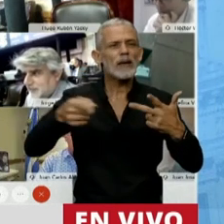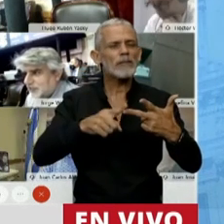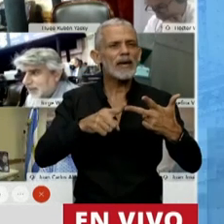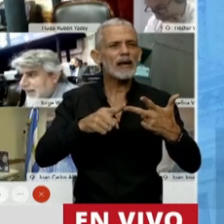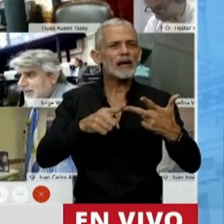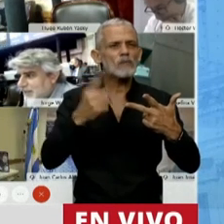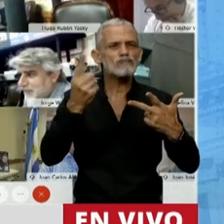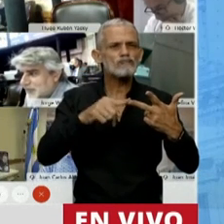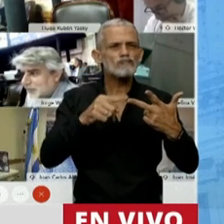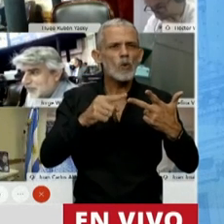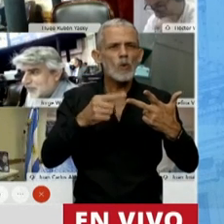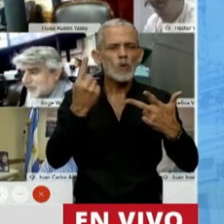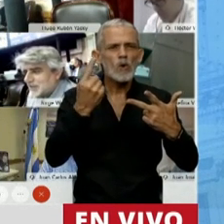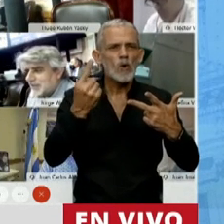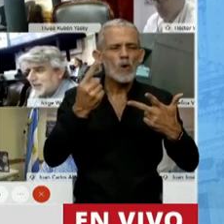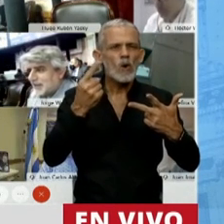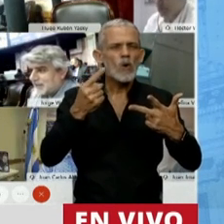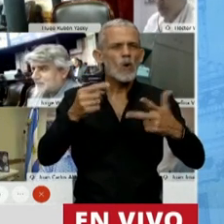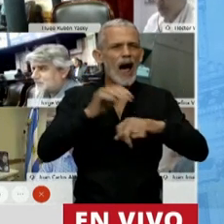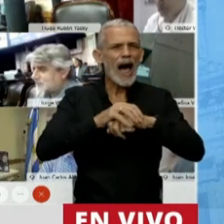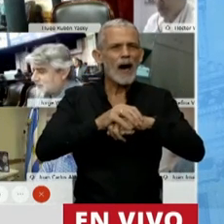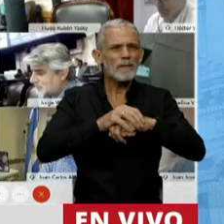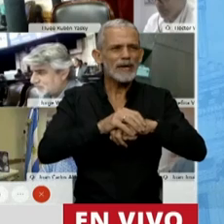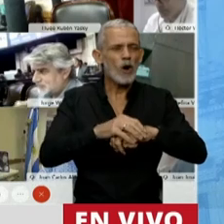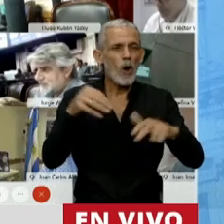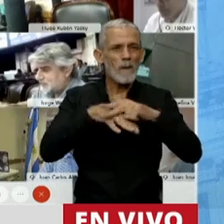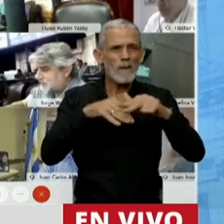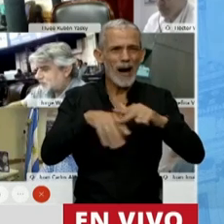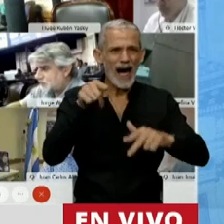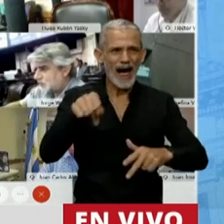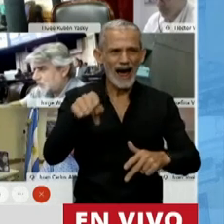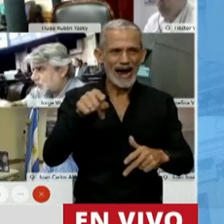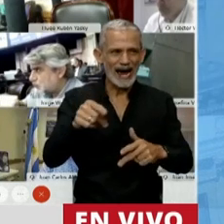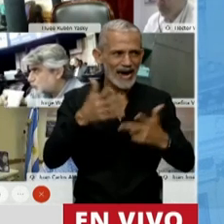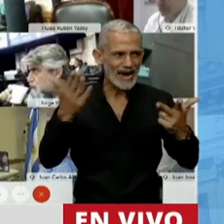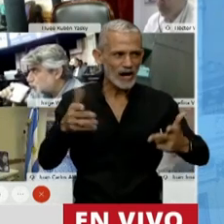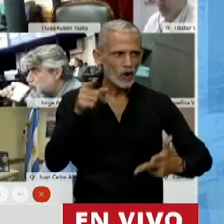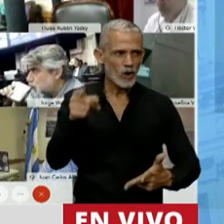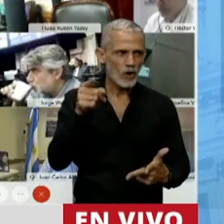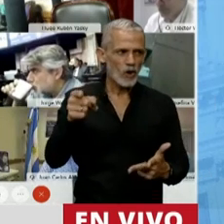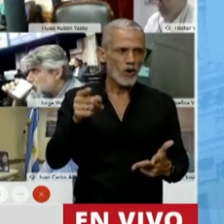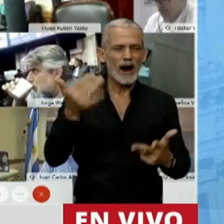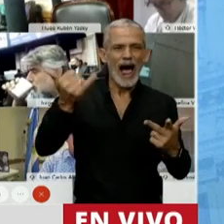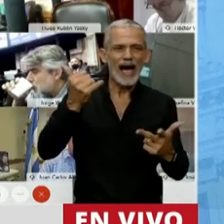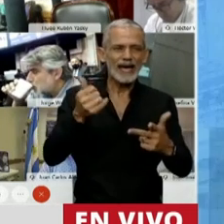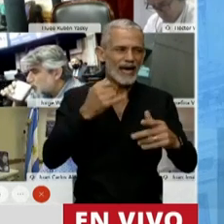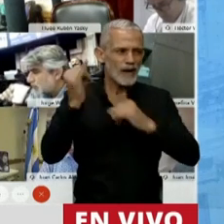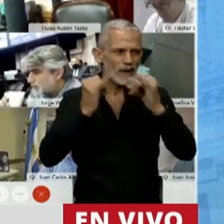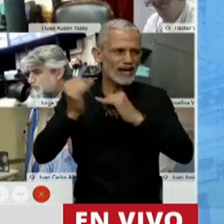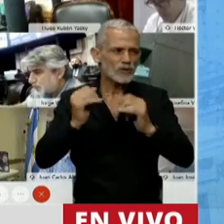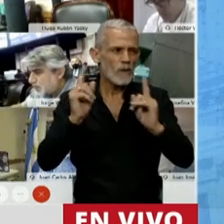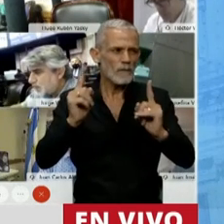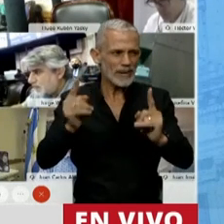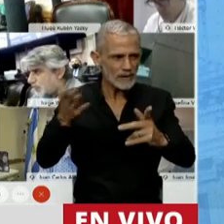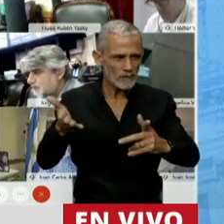un macro amigo, banquero el señor, que usa nuestros mismos argumentos para usar esto.